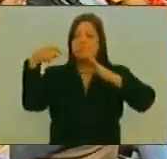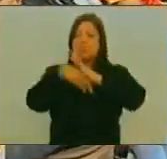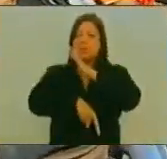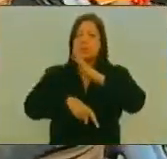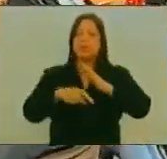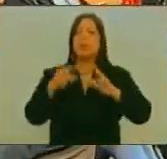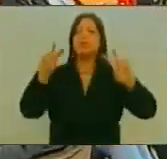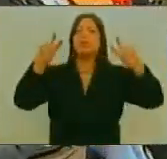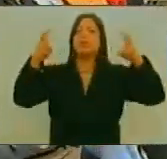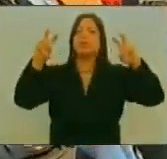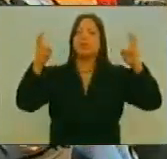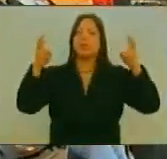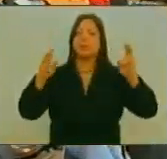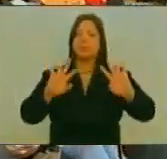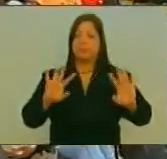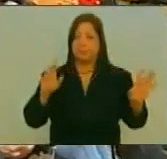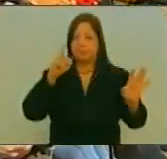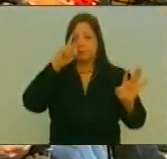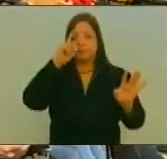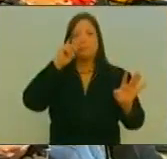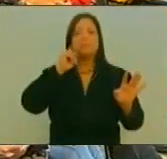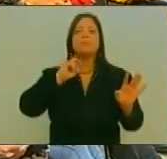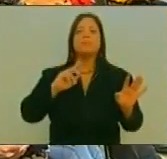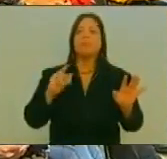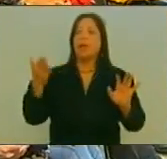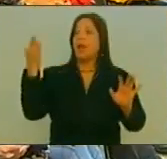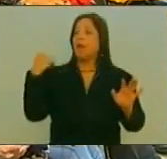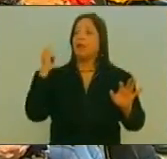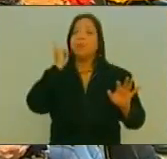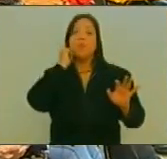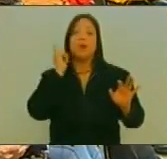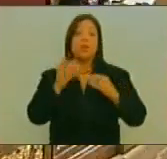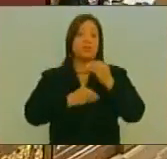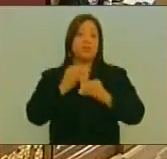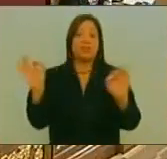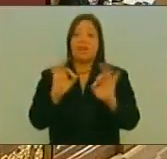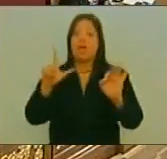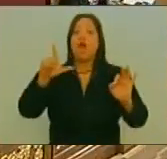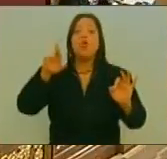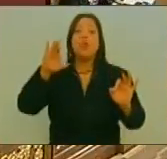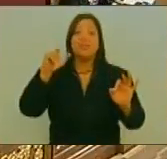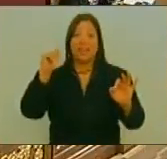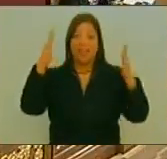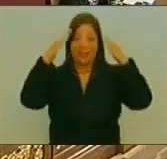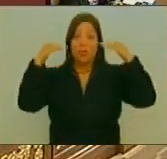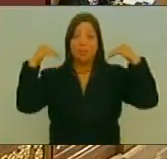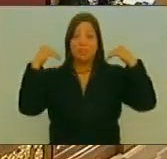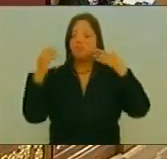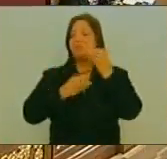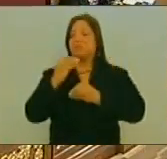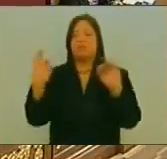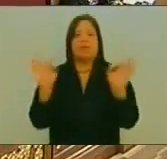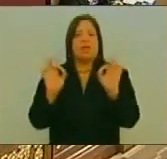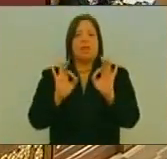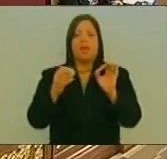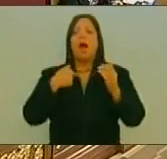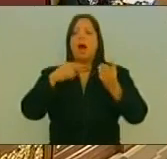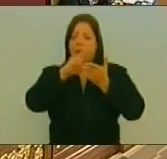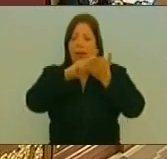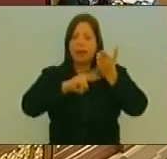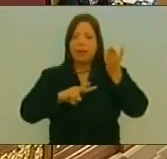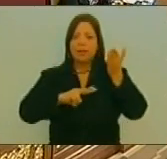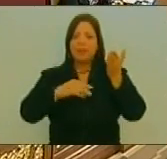Sobre este tema Cuestión Que no hizo La pasada gestión Leyendo A tal efecto Una carta